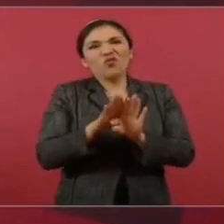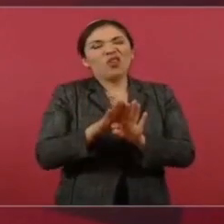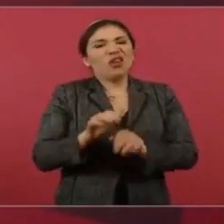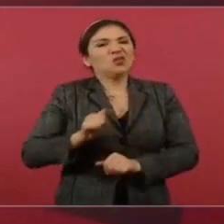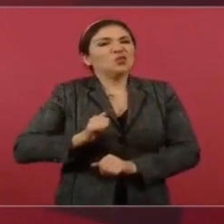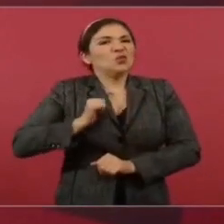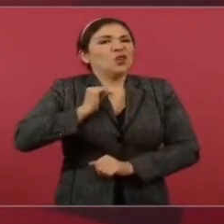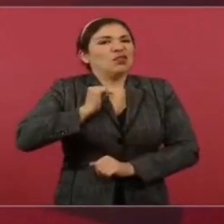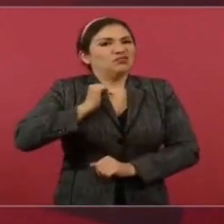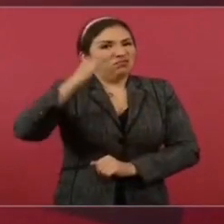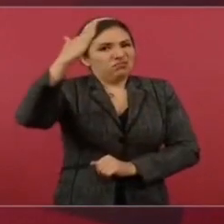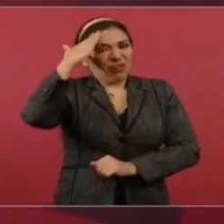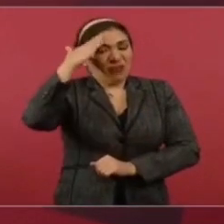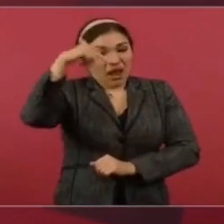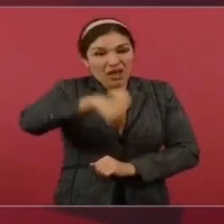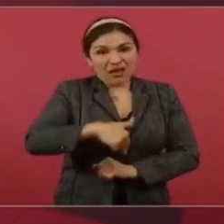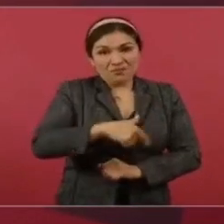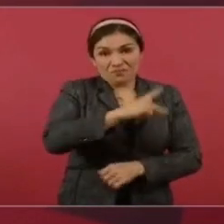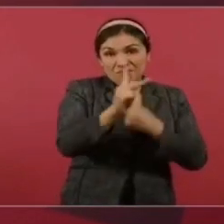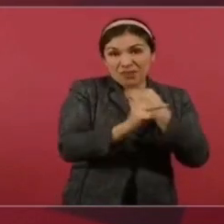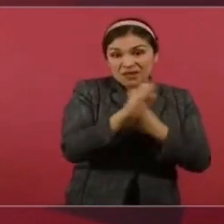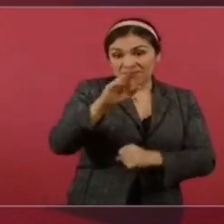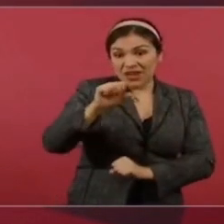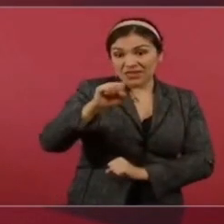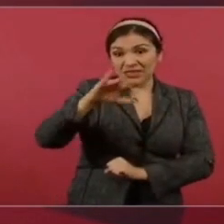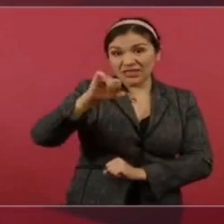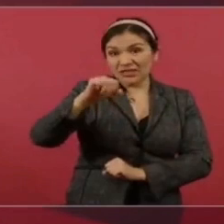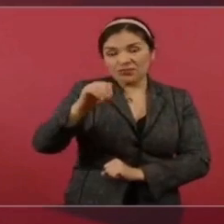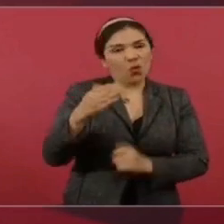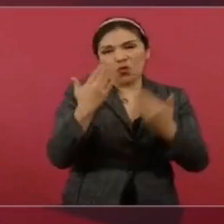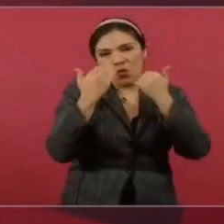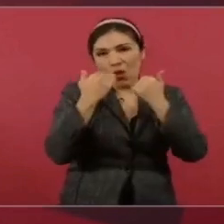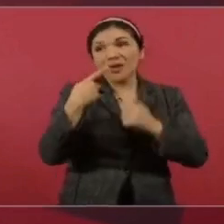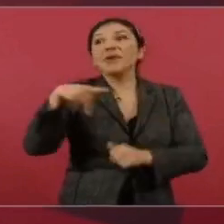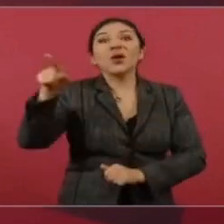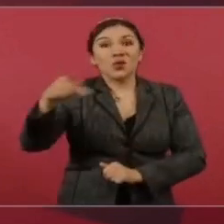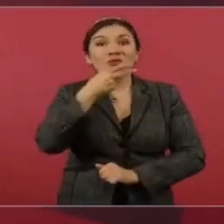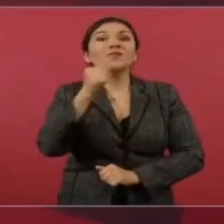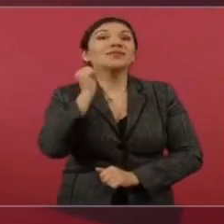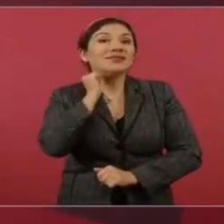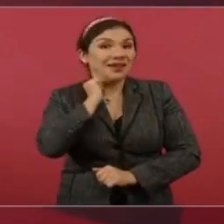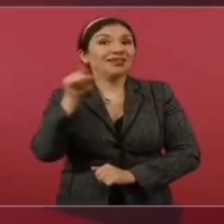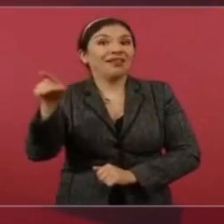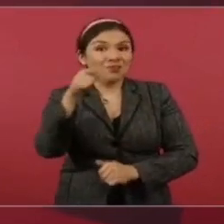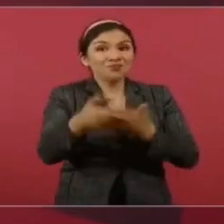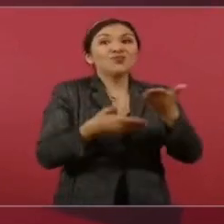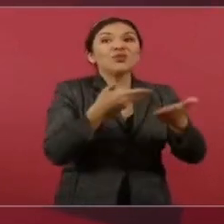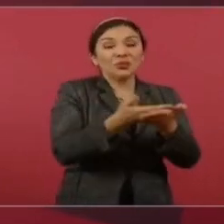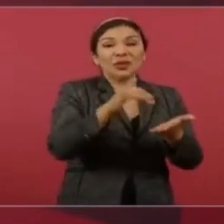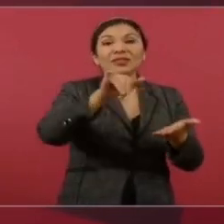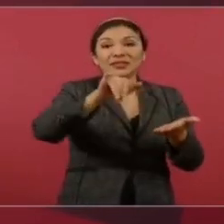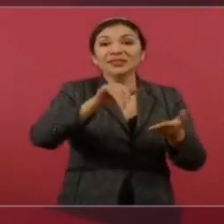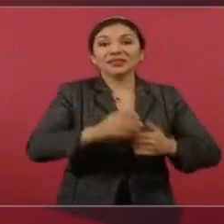afortunadamente en nuestro país, pero se planteó eso, de que que se me decían